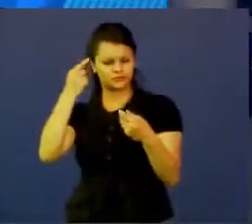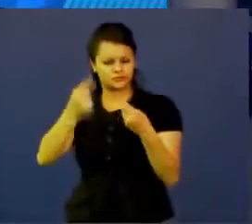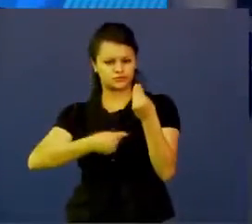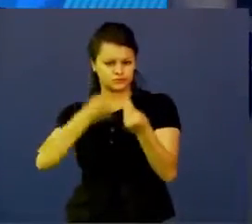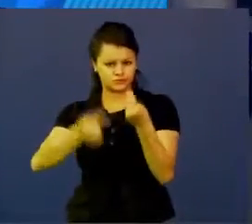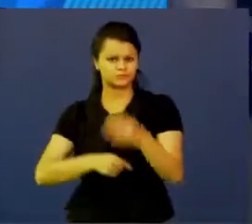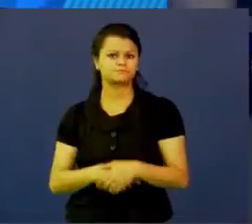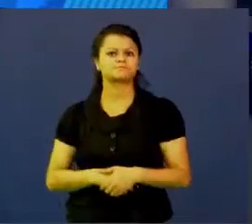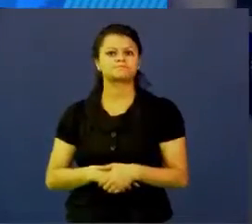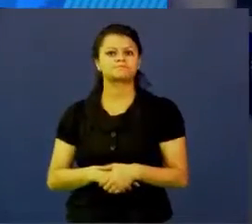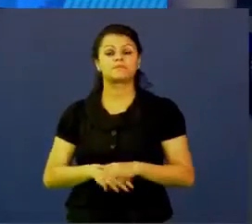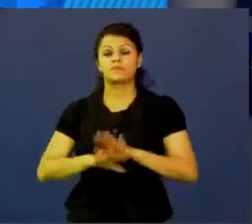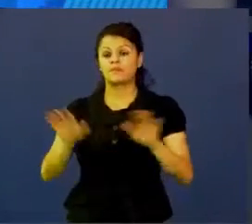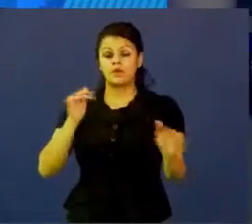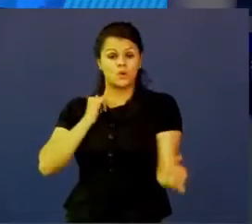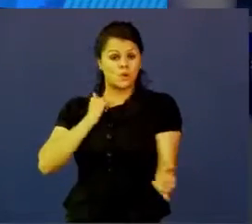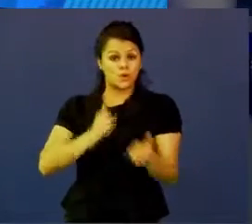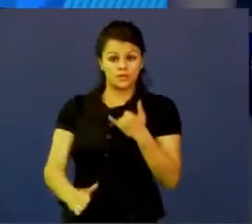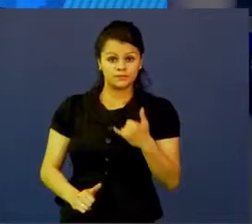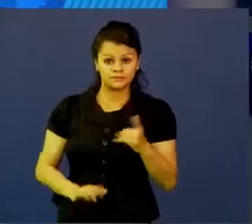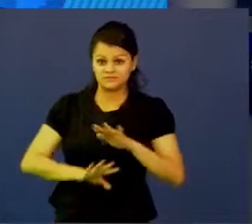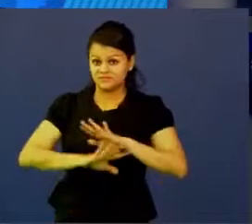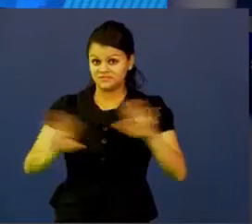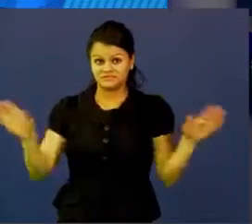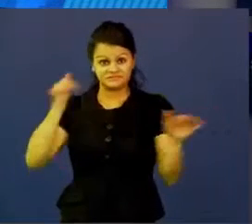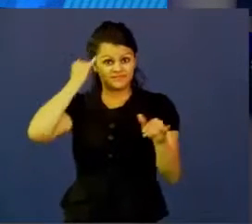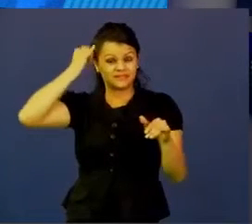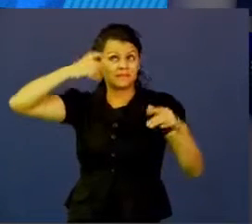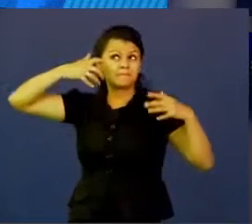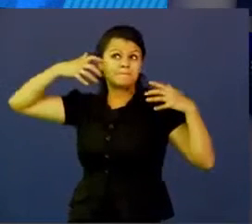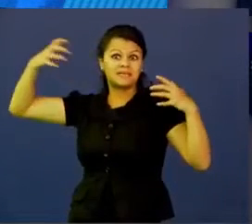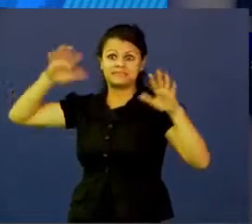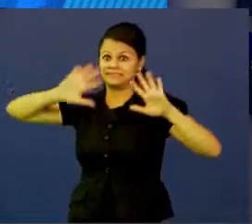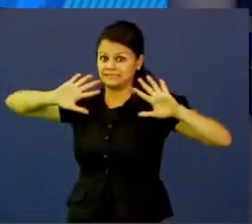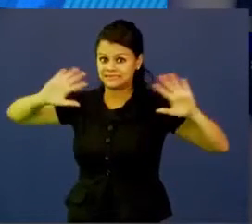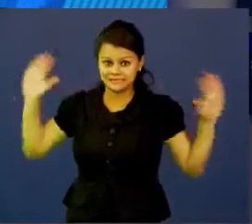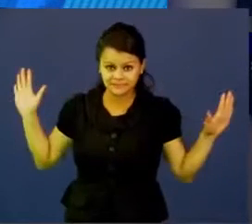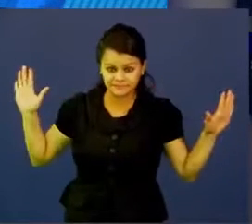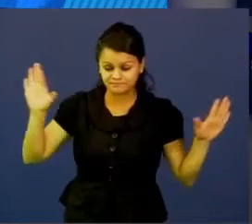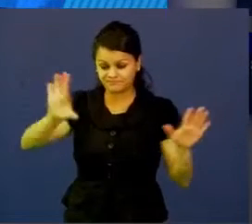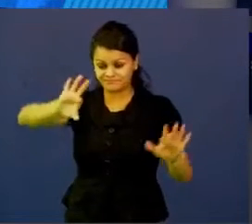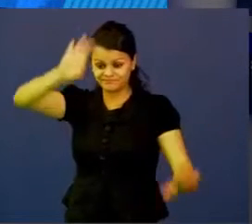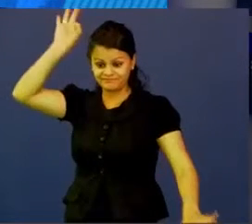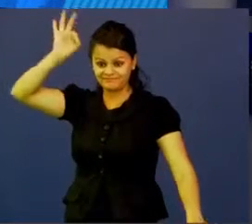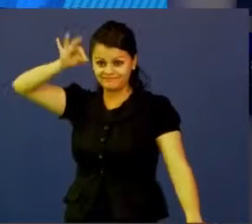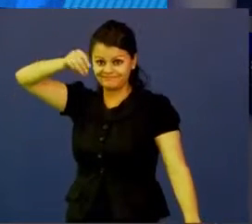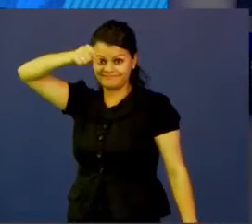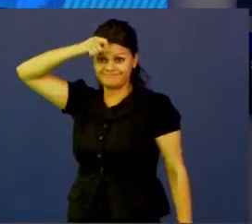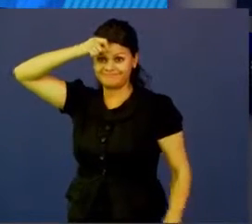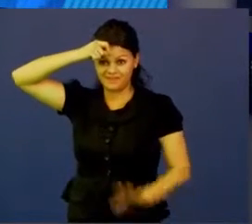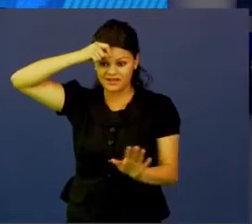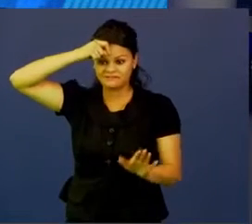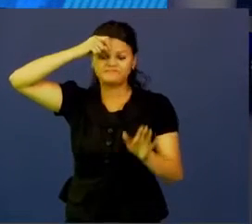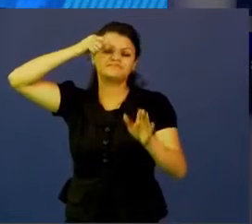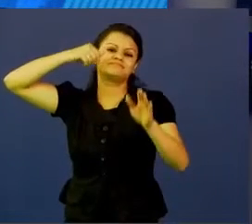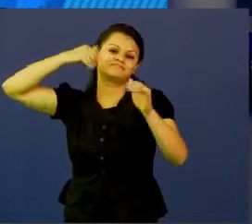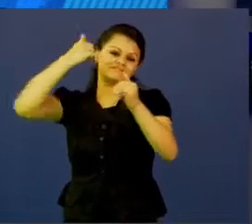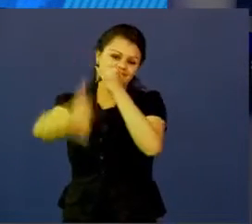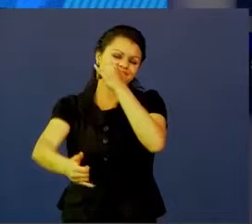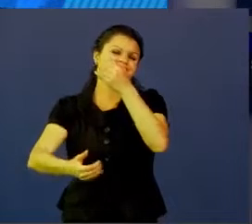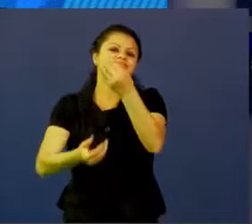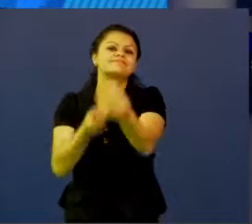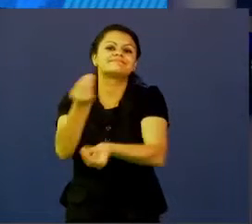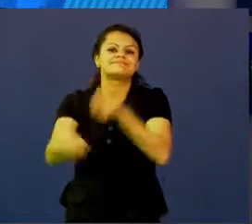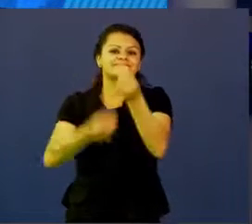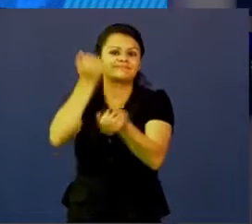Y el último, después ya que tenemos esa gran idea, pasamos a la etapa de invención que es el hacer.